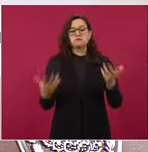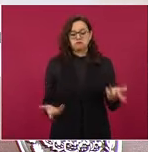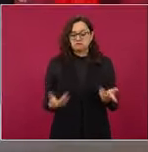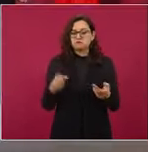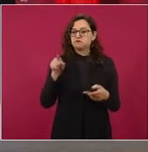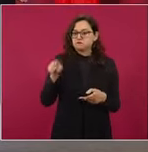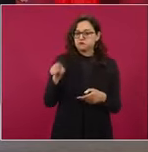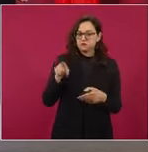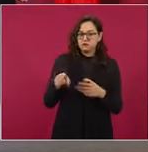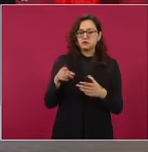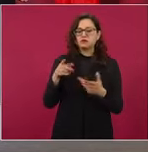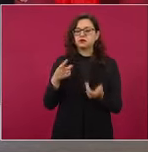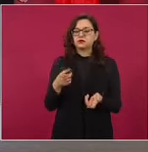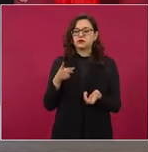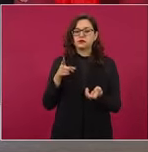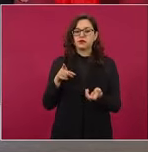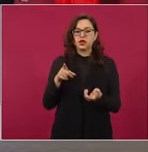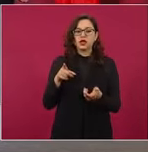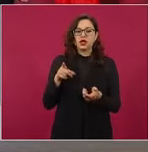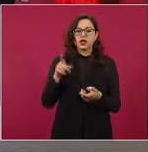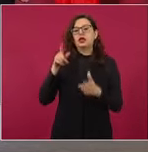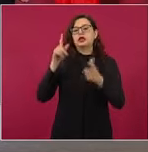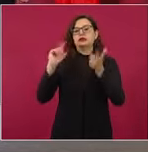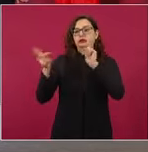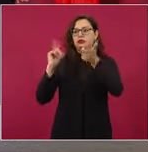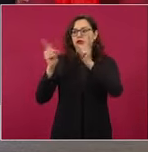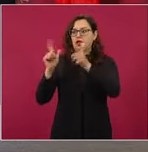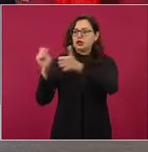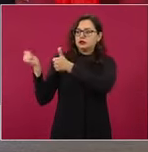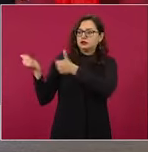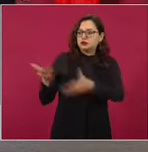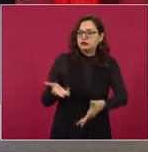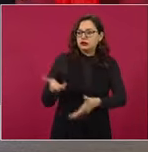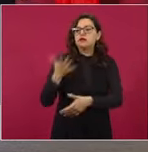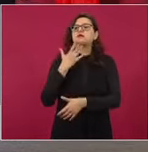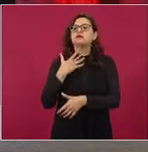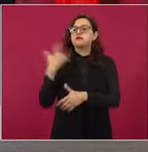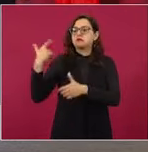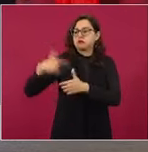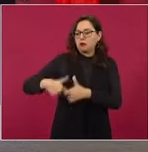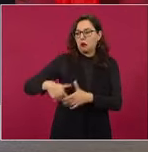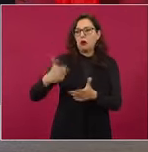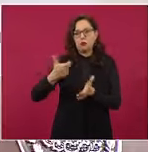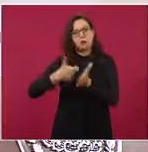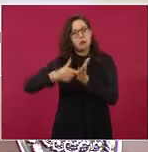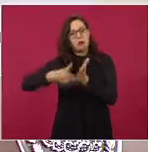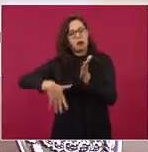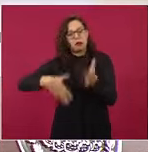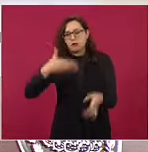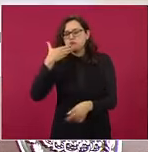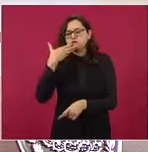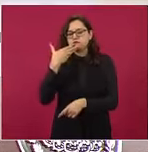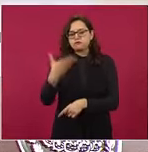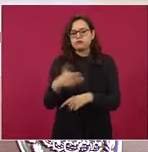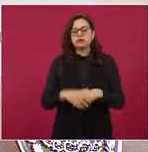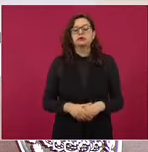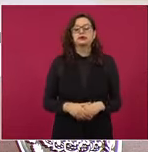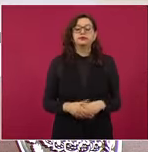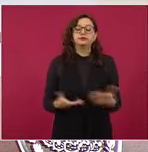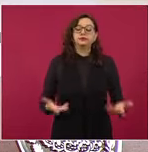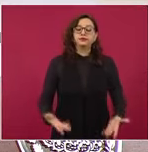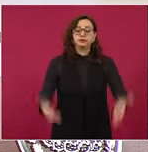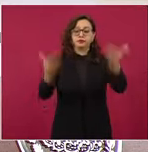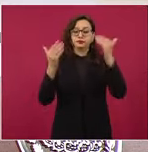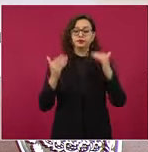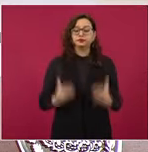hacer sus propias importaciones del estado de Texas, sobre todo al centro del país. Para la gasolina regular, el